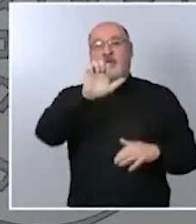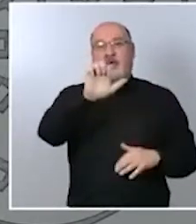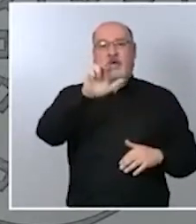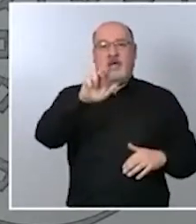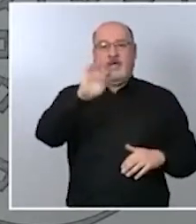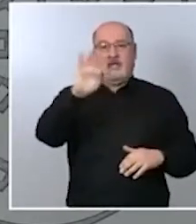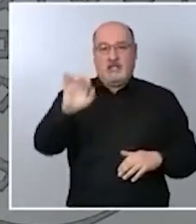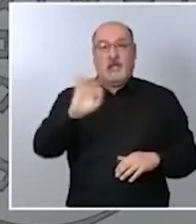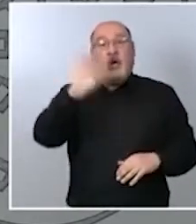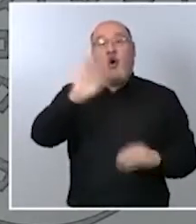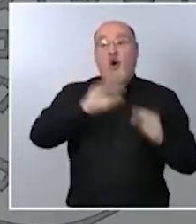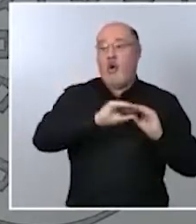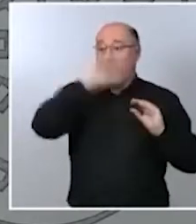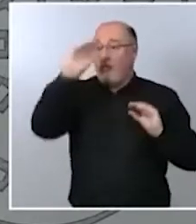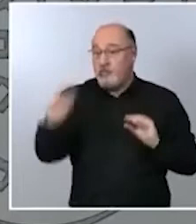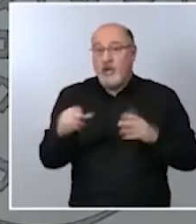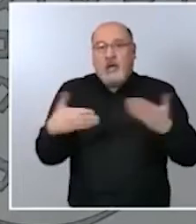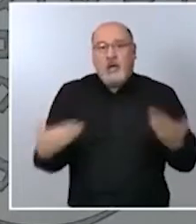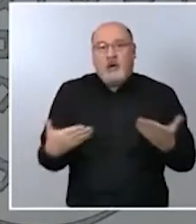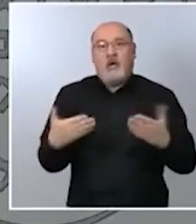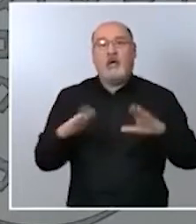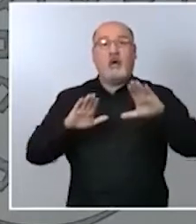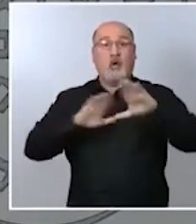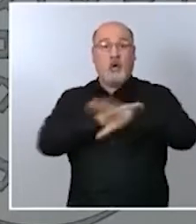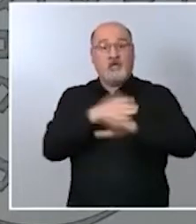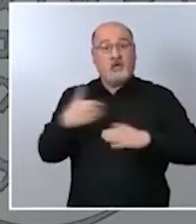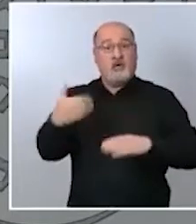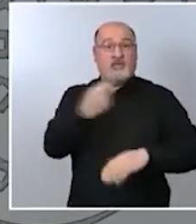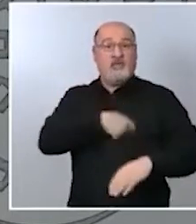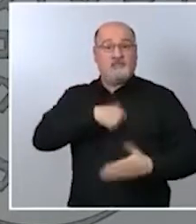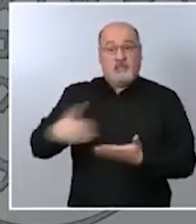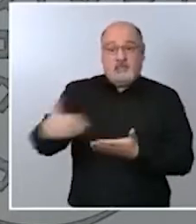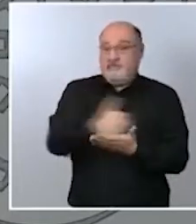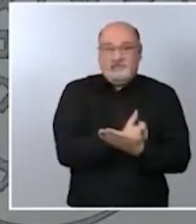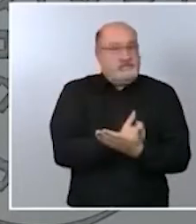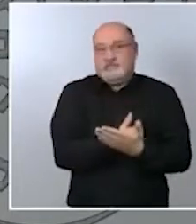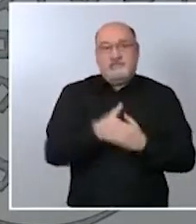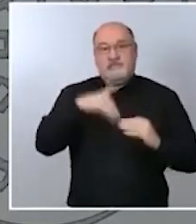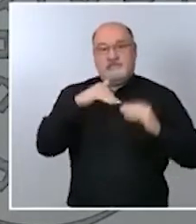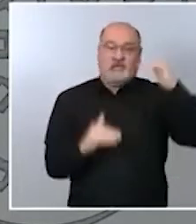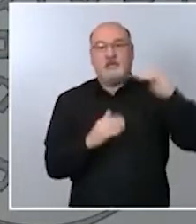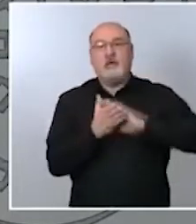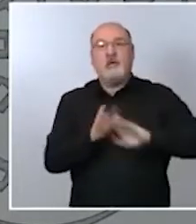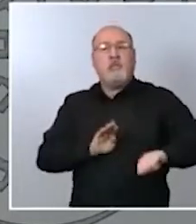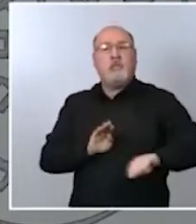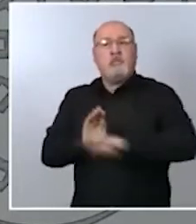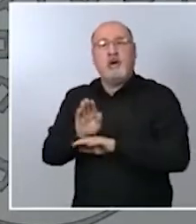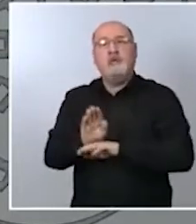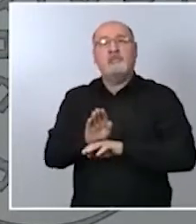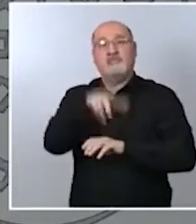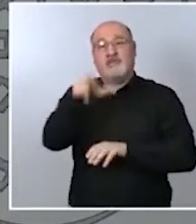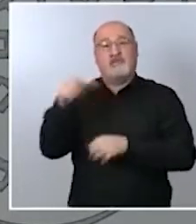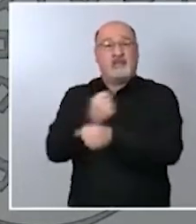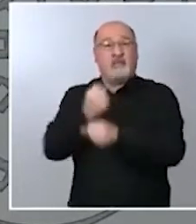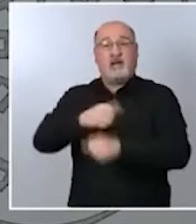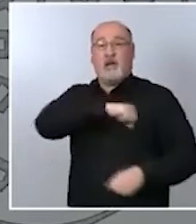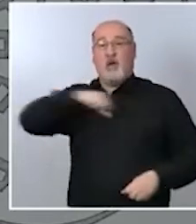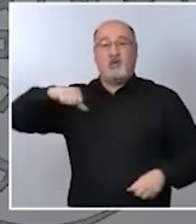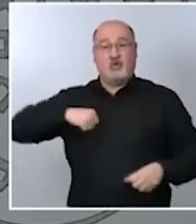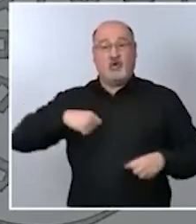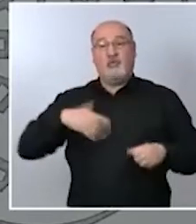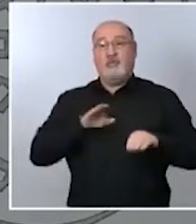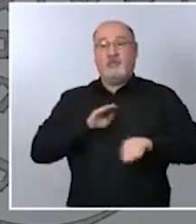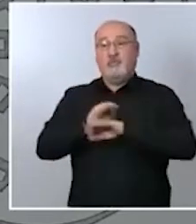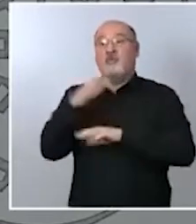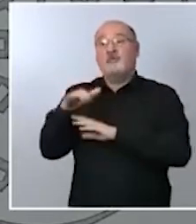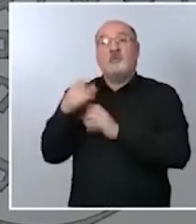ingresos que está teniendo el gobierno de España para que los autónomos puedan recibir una prestación por cese de actividad me